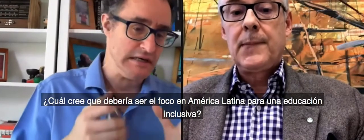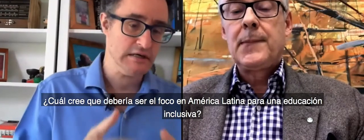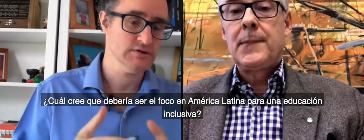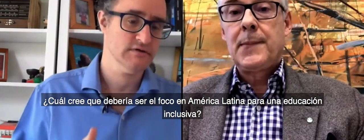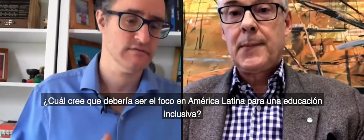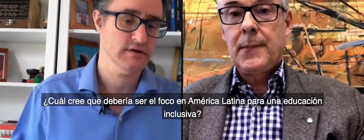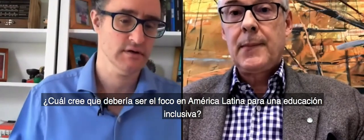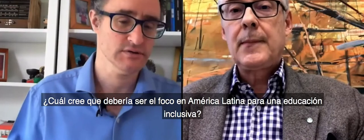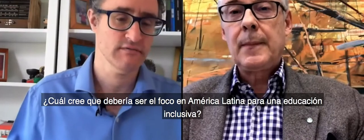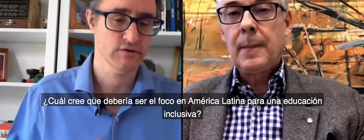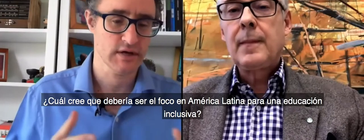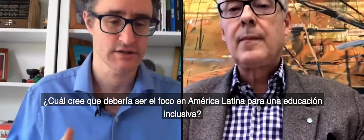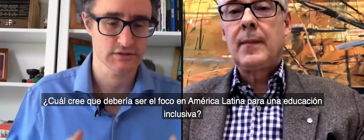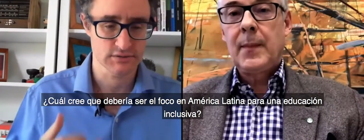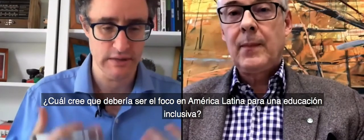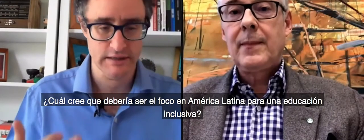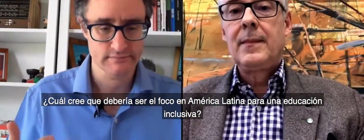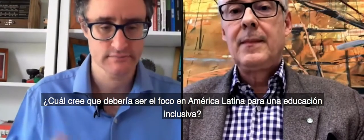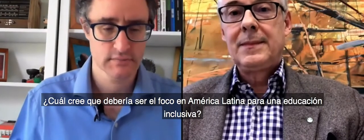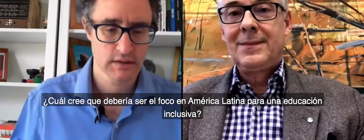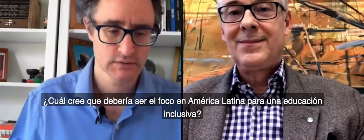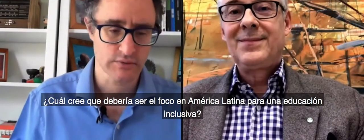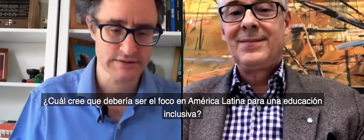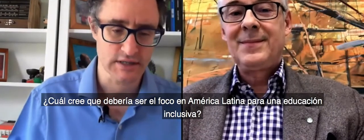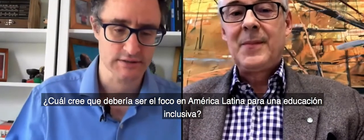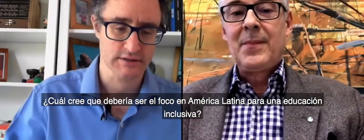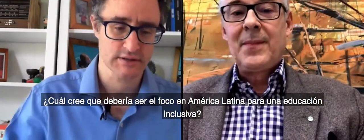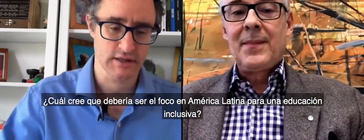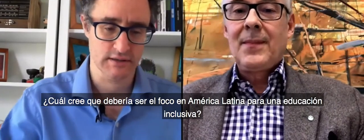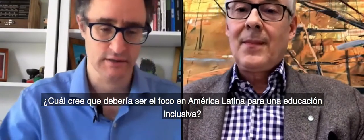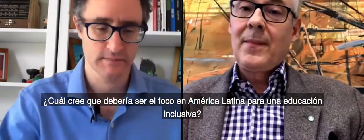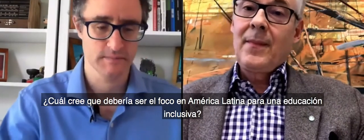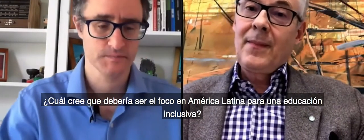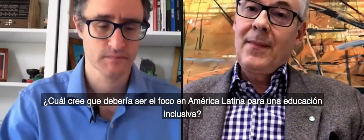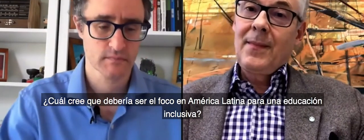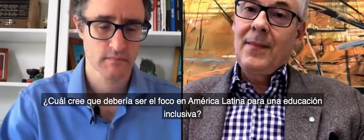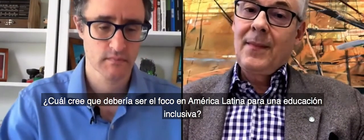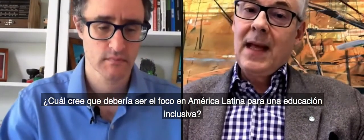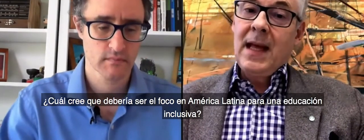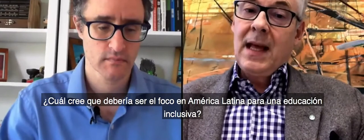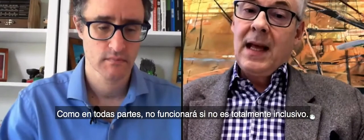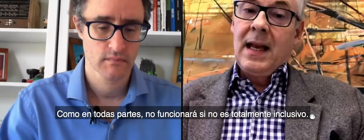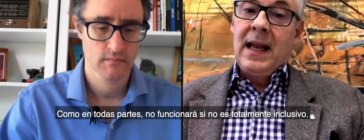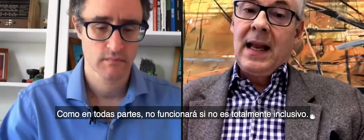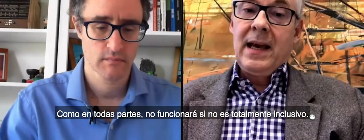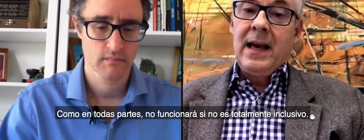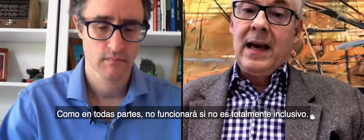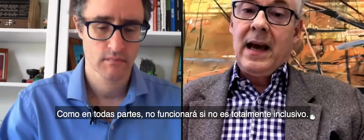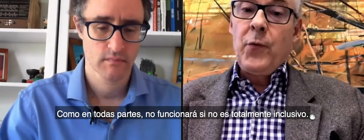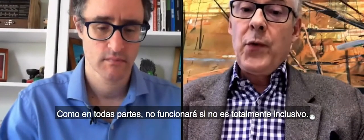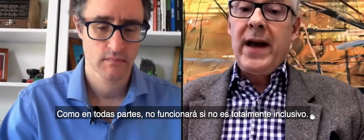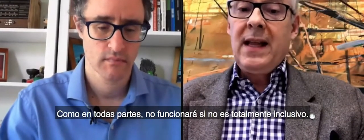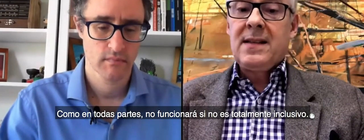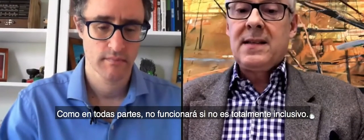this inclusive inclusive education to really start getting there? Like